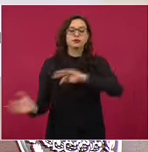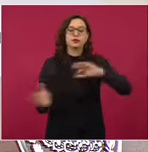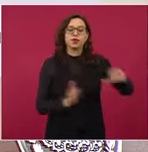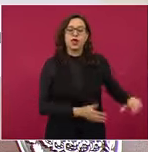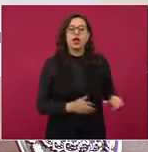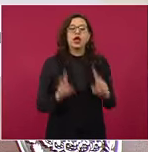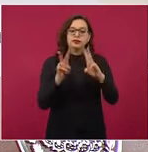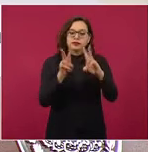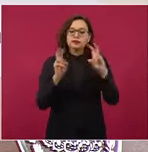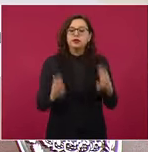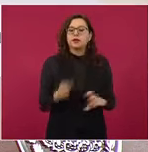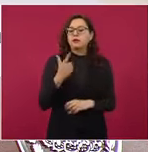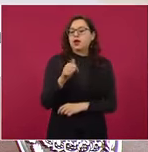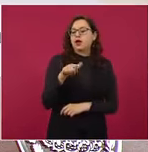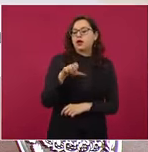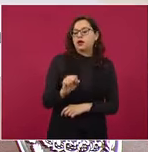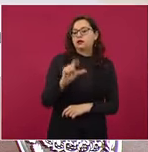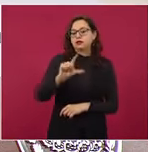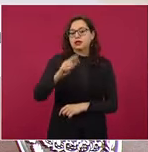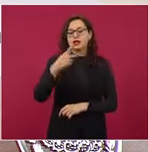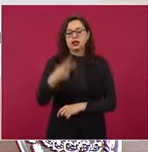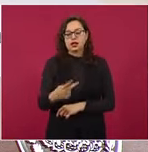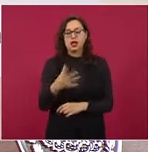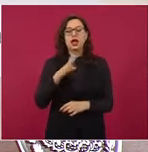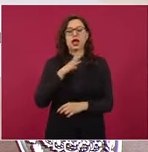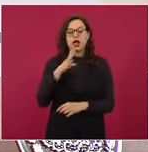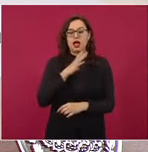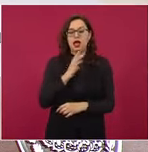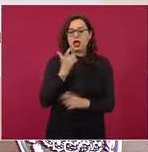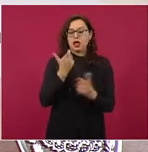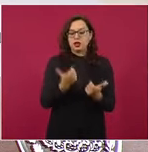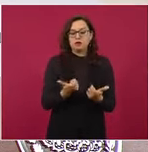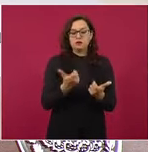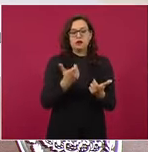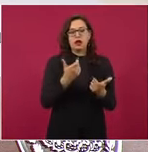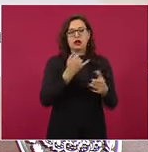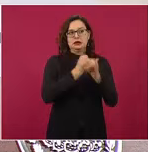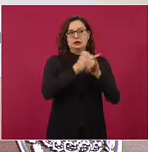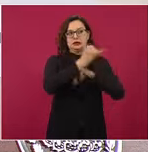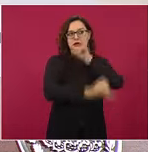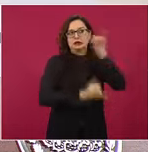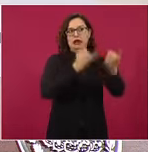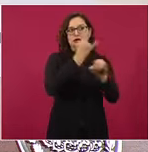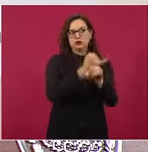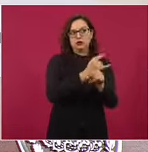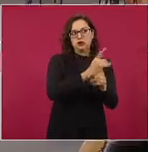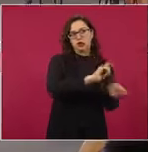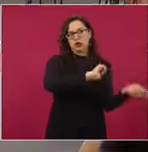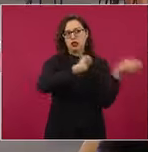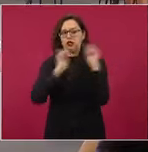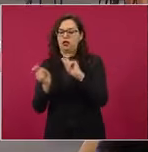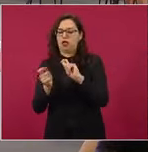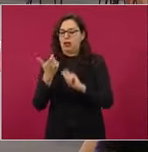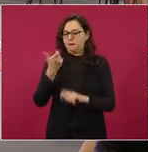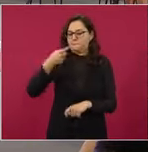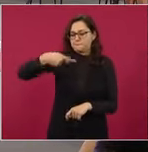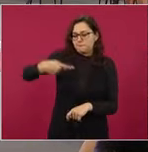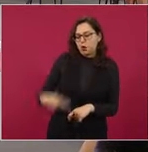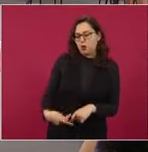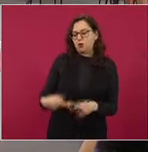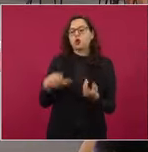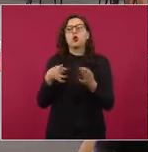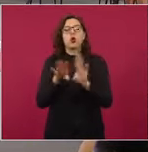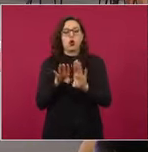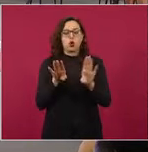tenemos los precios convertidos a pesos internacionales y también convertidos a kilos